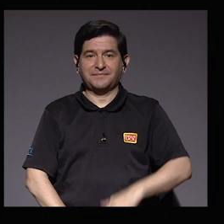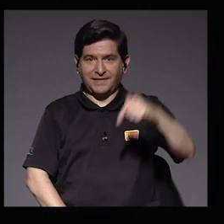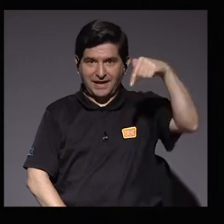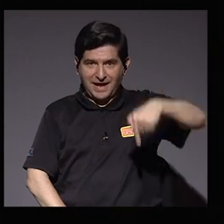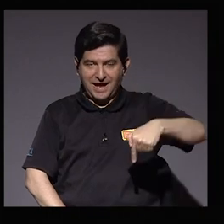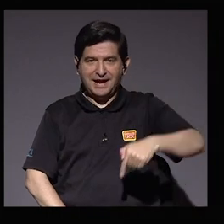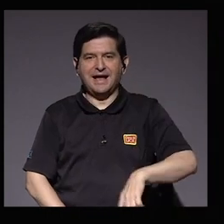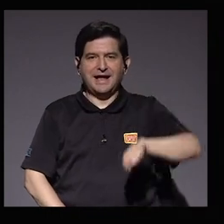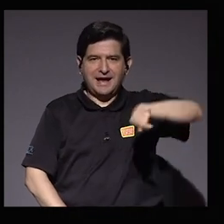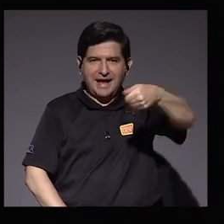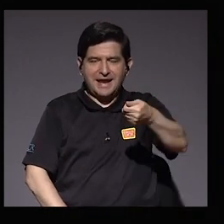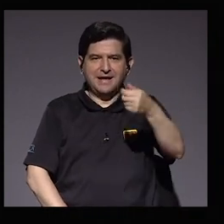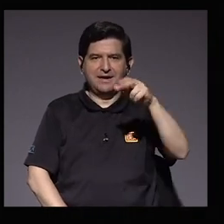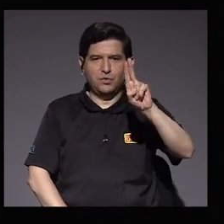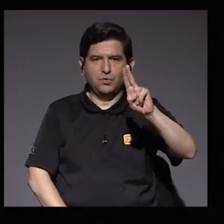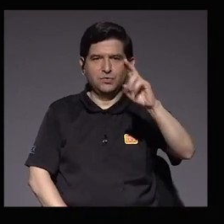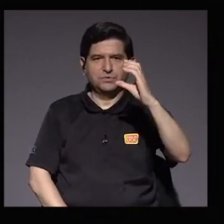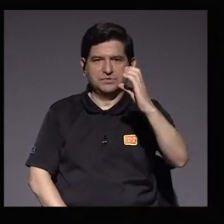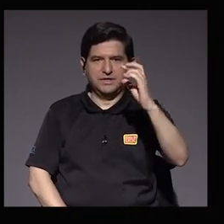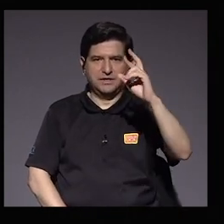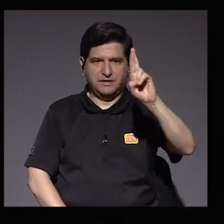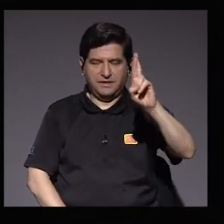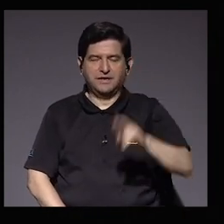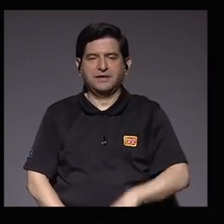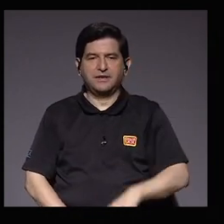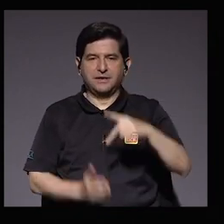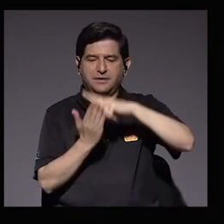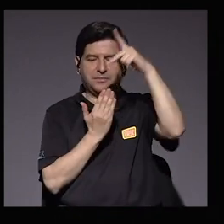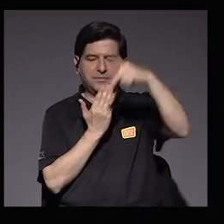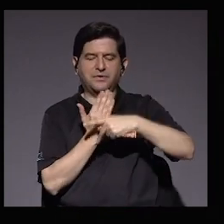¿Qué canal de Universidad de Costa Rica?